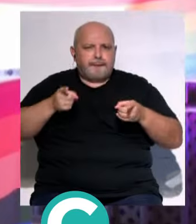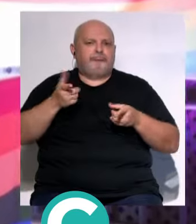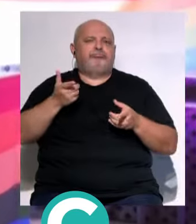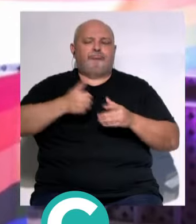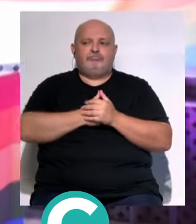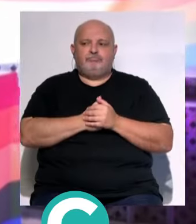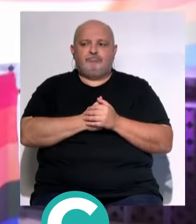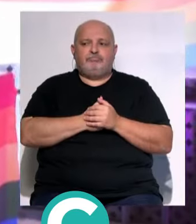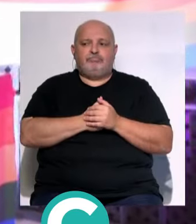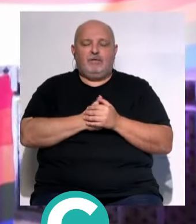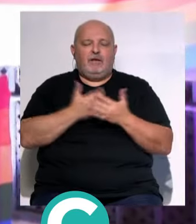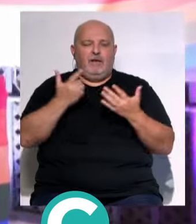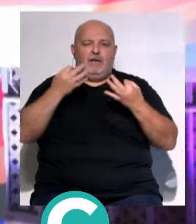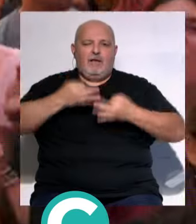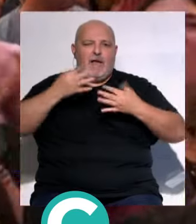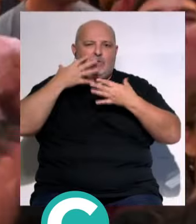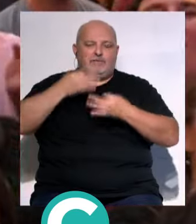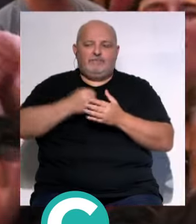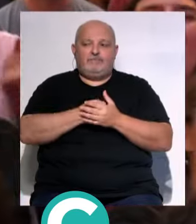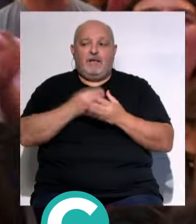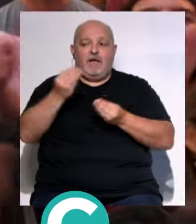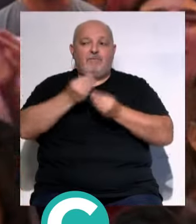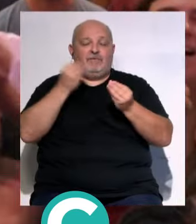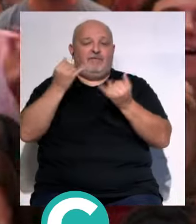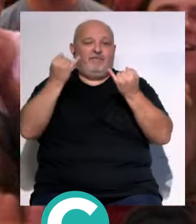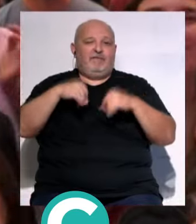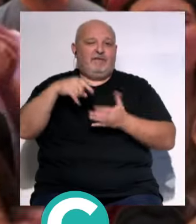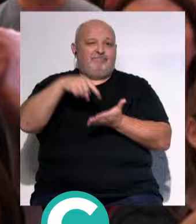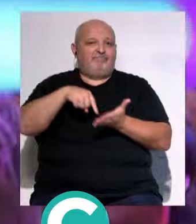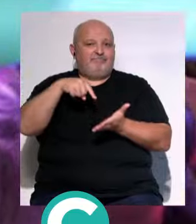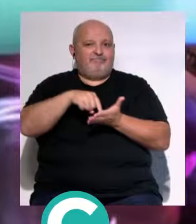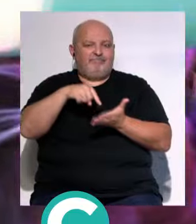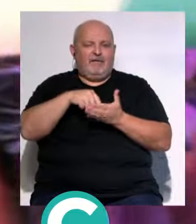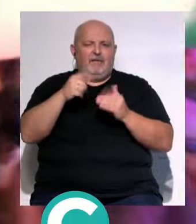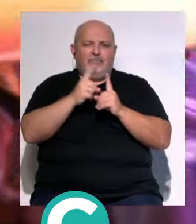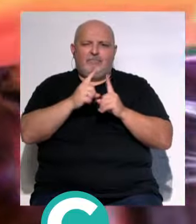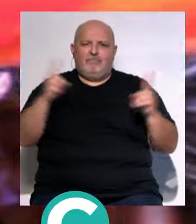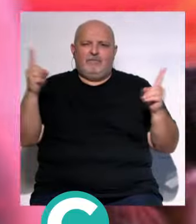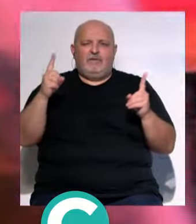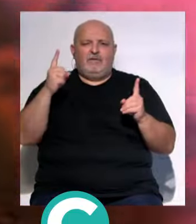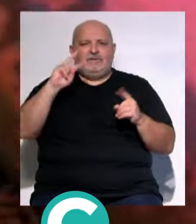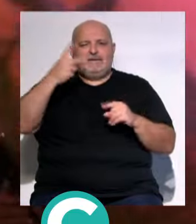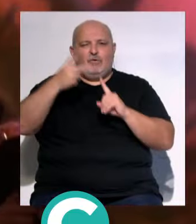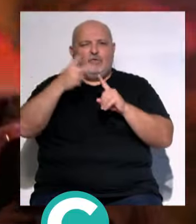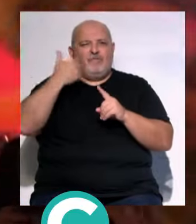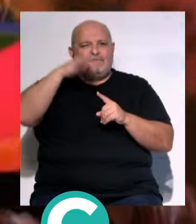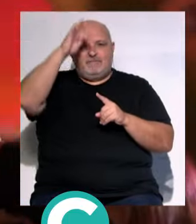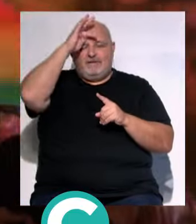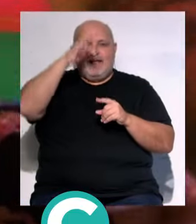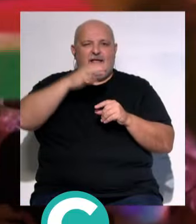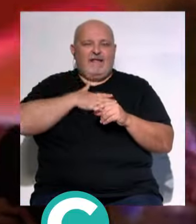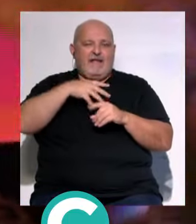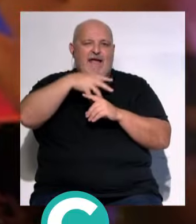...y por supuesto de autenticidad. El ambiente festivo y reivindicativo... ...se alargó durante todo el segundo fin de semana...